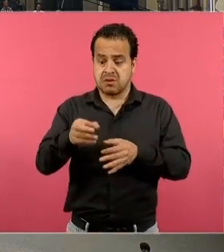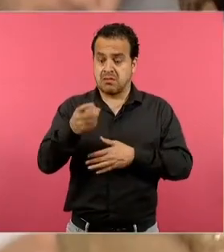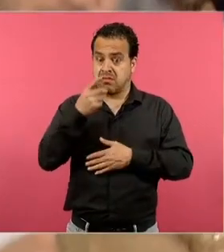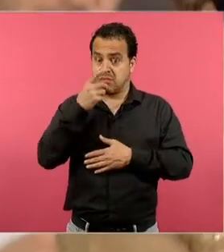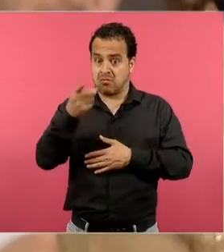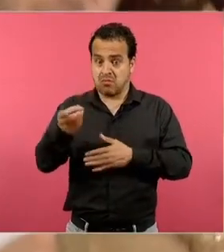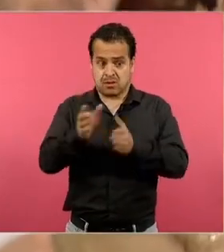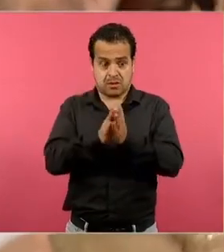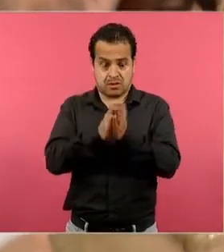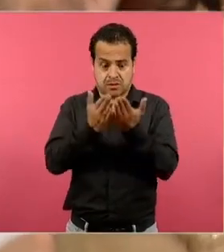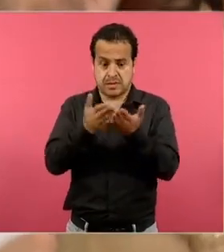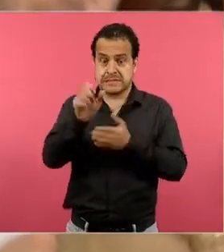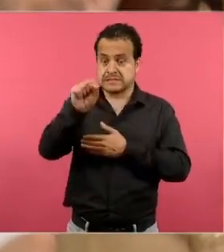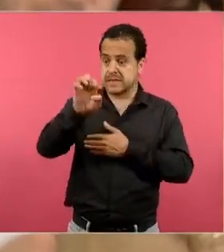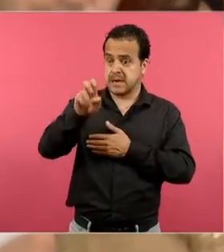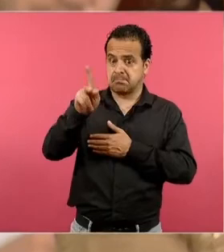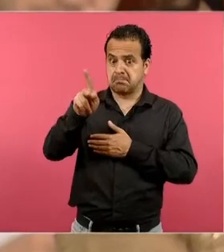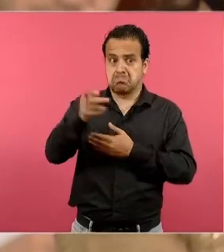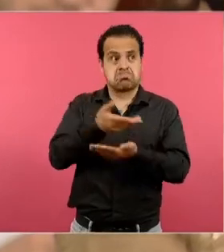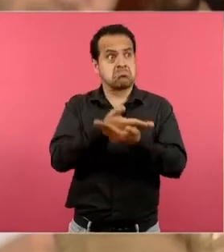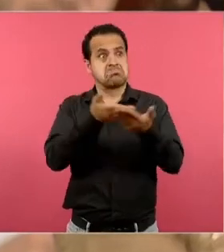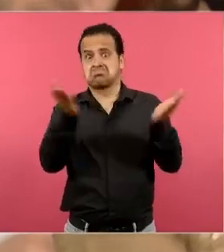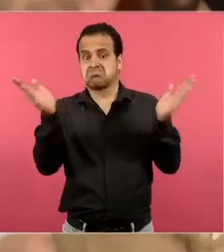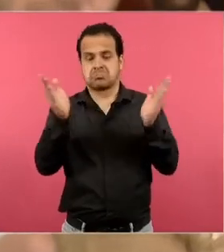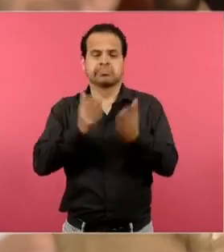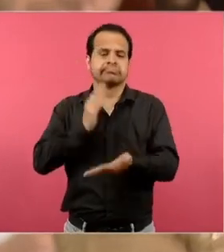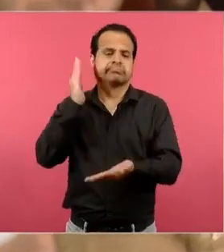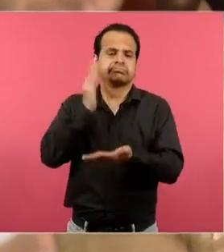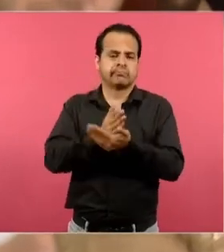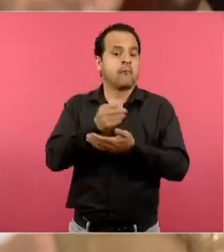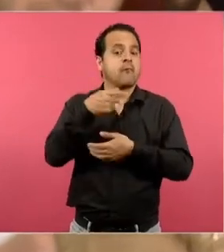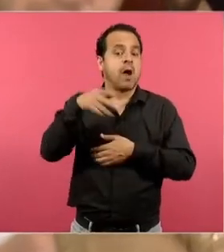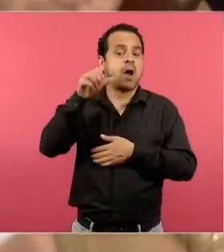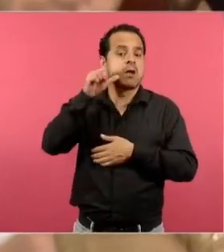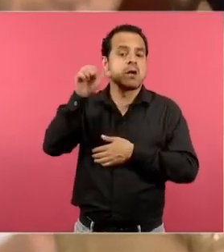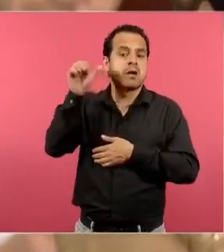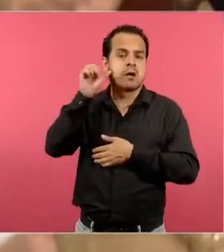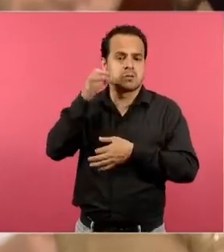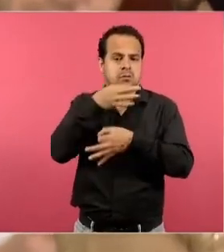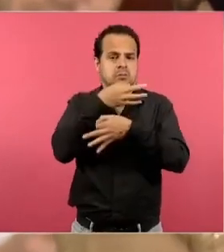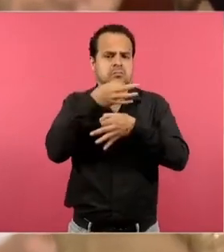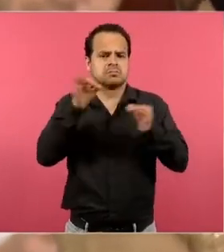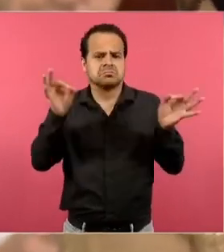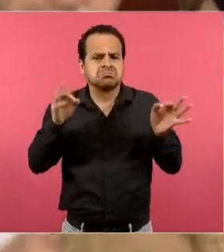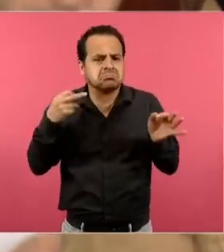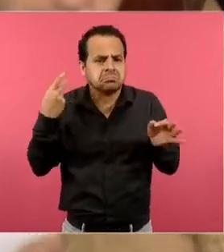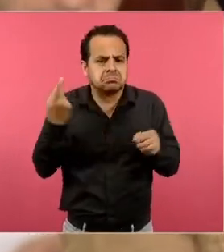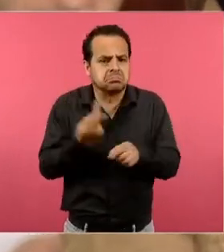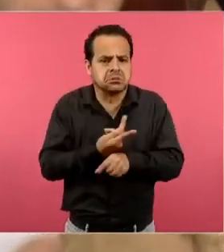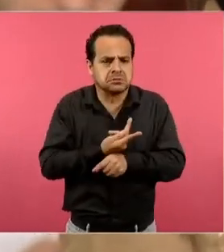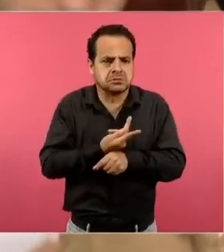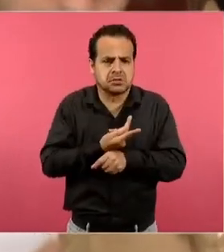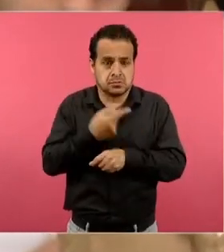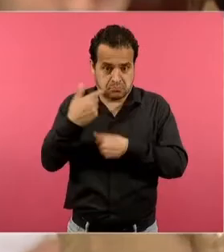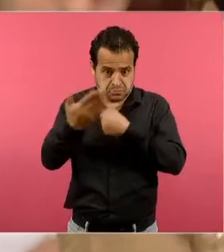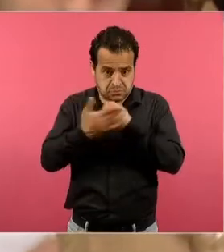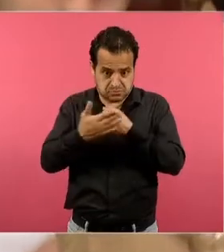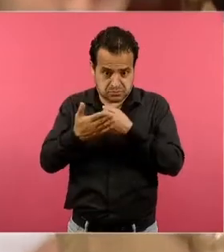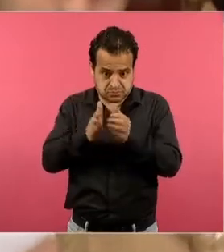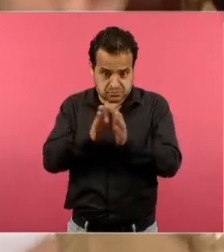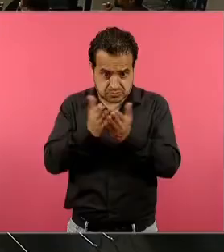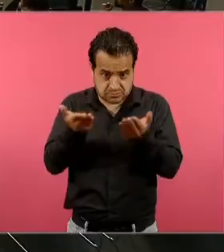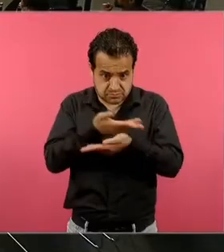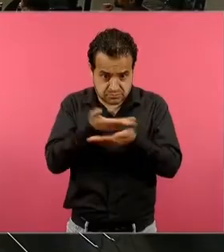en esta entidad ocurrió el día de ayer respecto a eso cómo se va a garantizar el derecho a las niñas y niños de acceder a estos